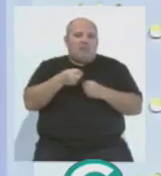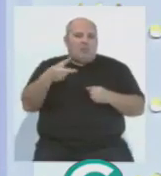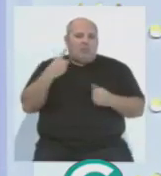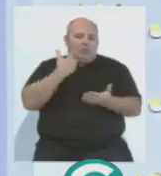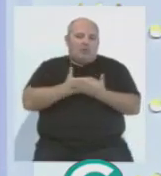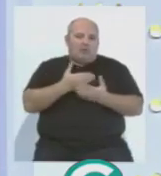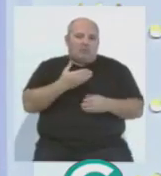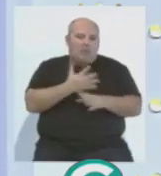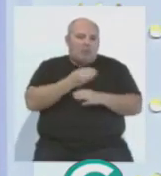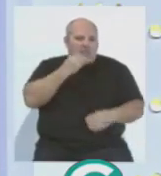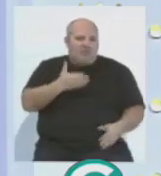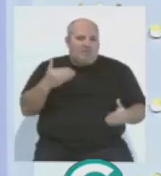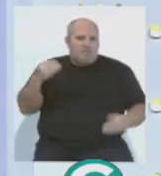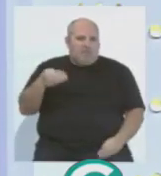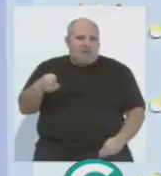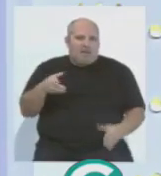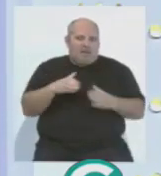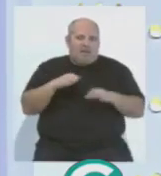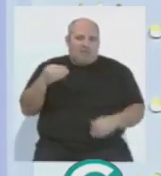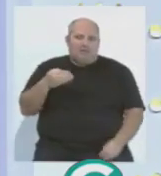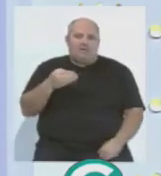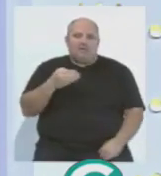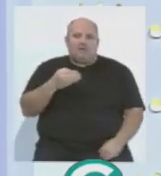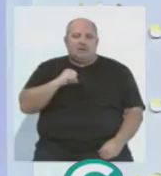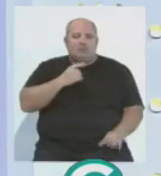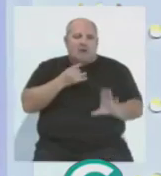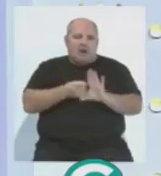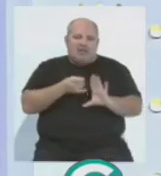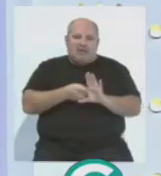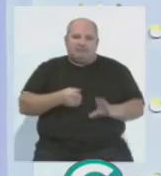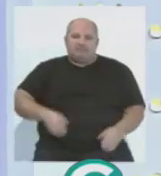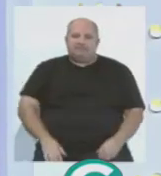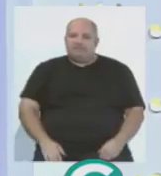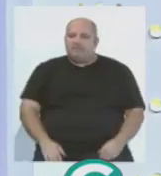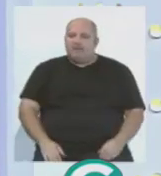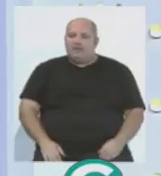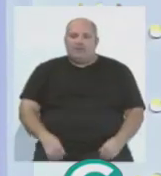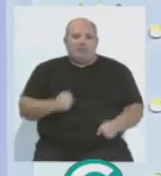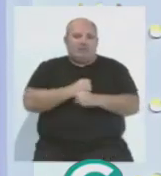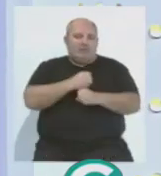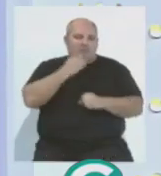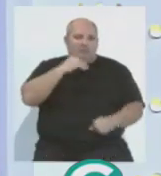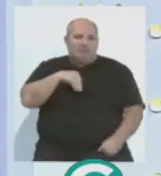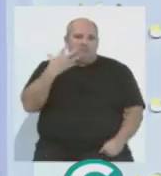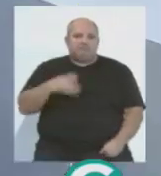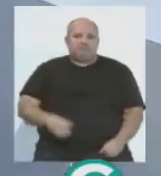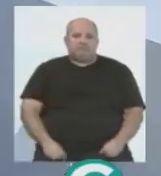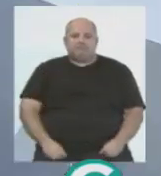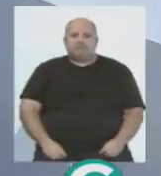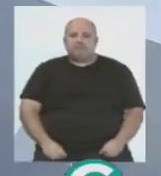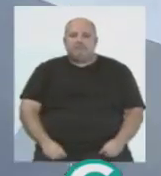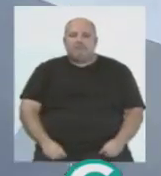están demostrando que da igual ahora mismo quién esté, tienen calidad y que Juanma Pavón también está haciendo un gran trabajo con los chicos.